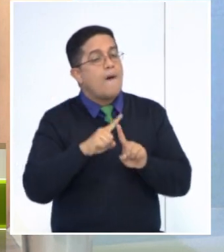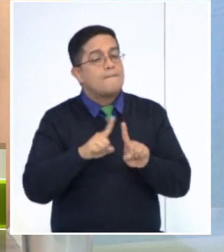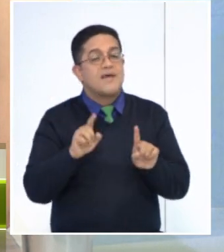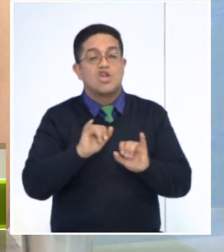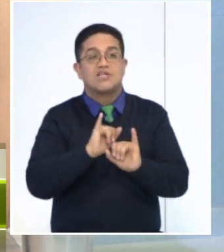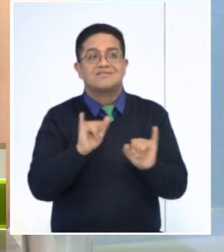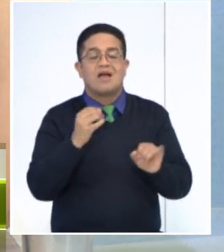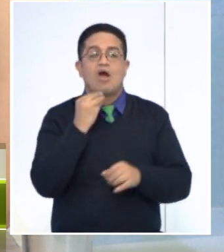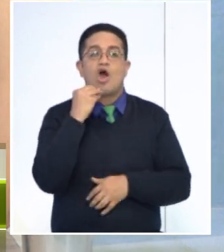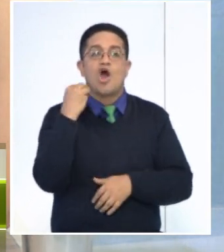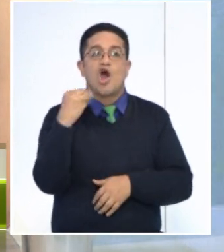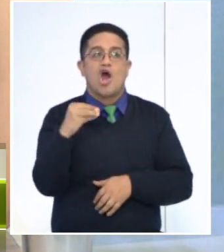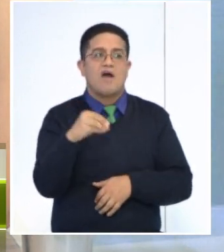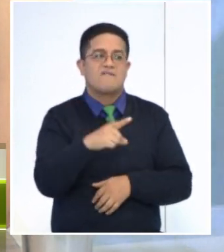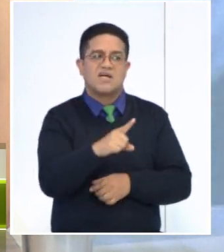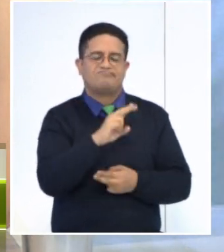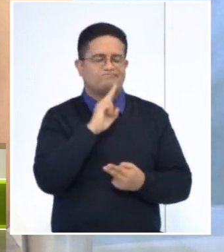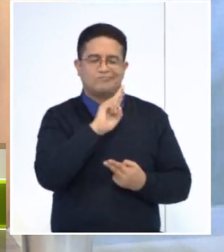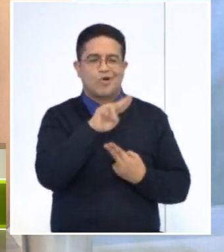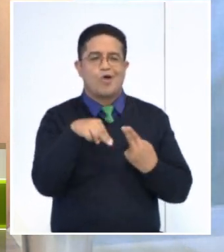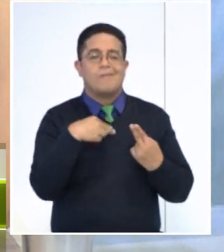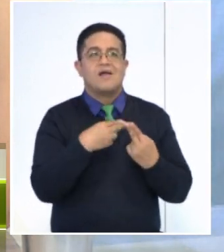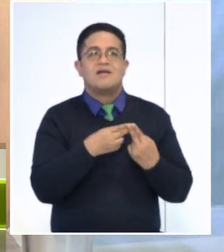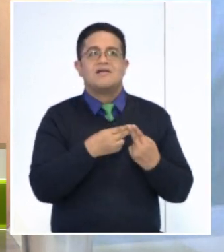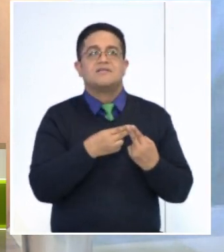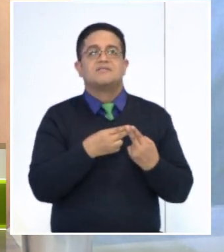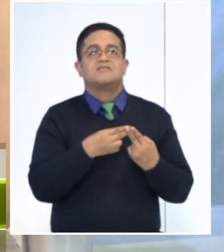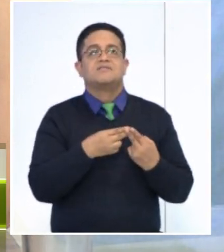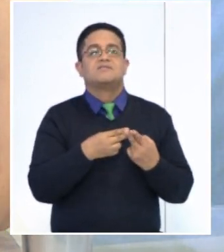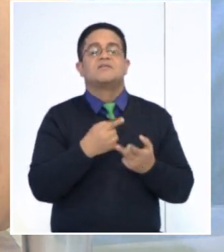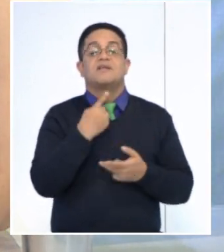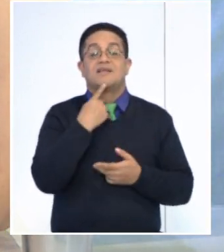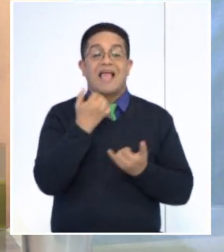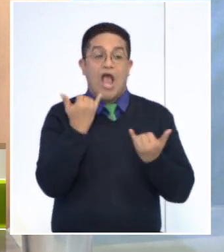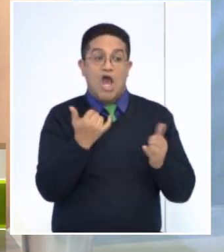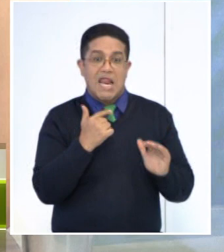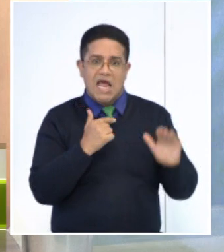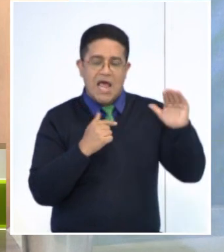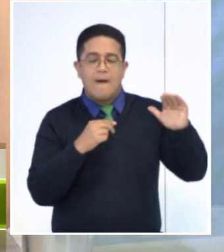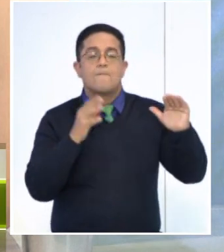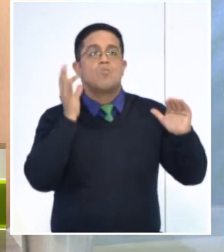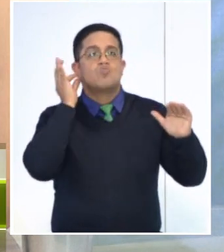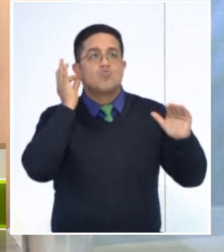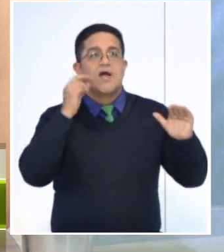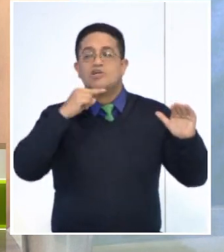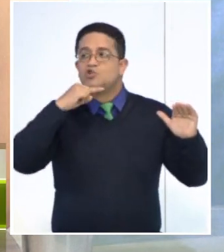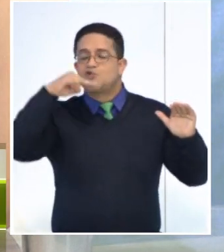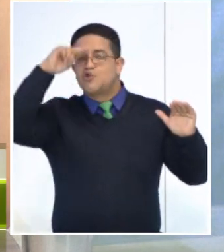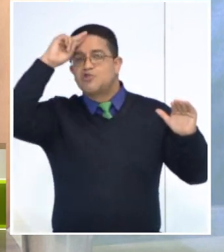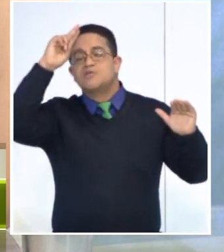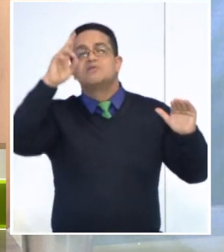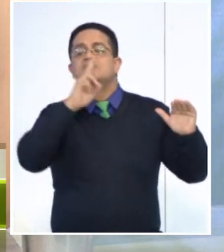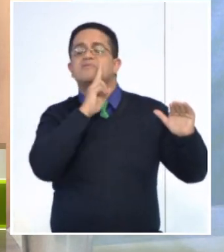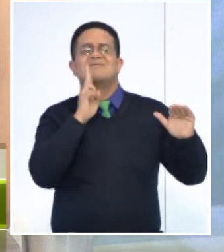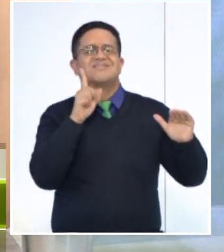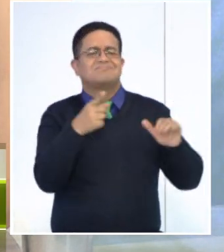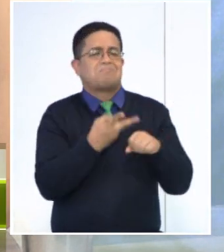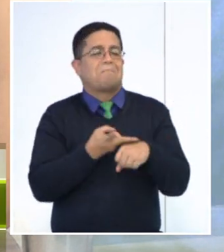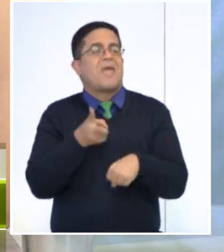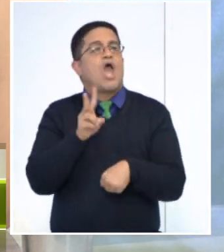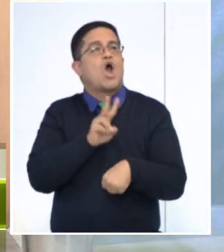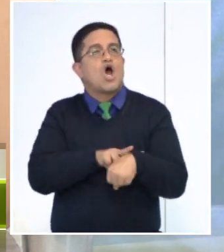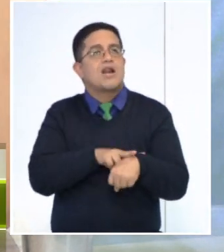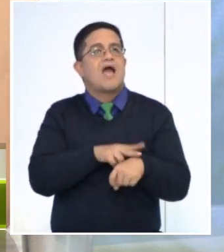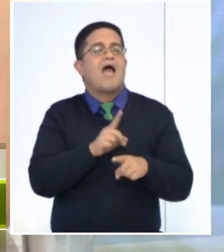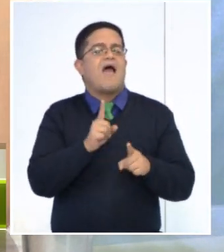de adolescente no quiso asistir más. Pensé que ya siendo mujer, madre sería diferente, pero cada día está peor. A veces